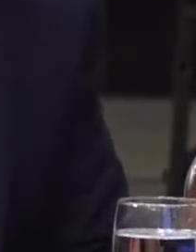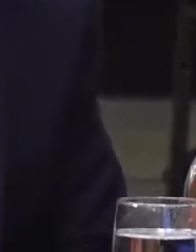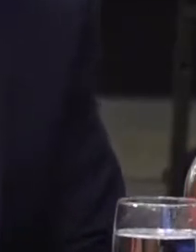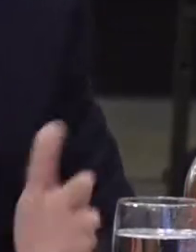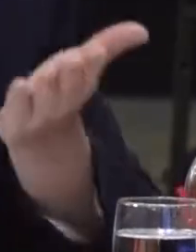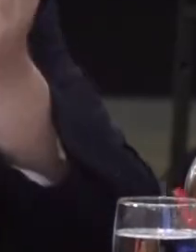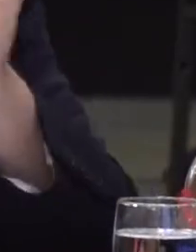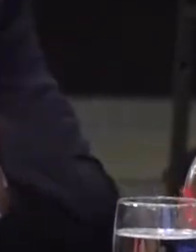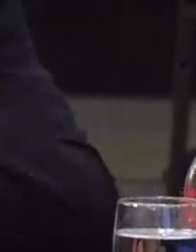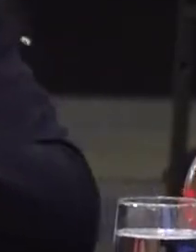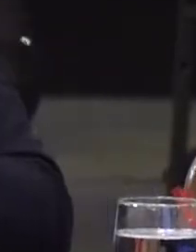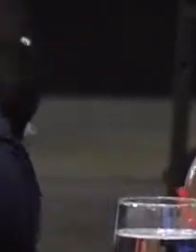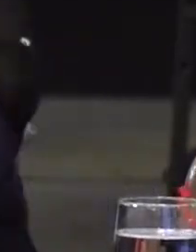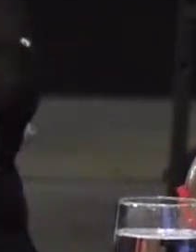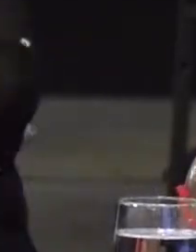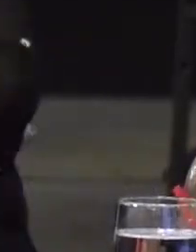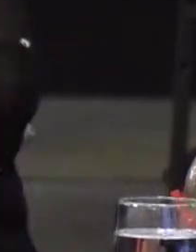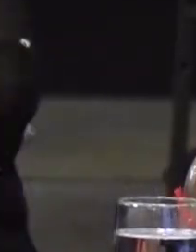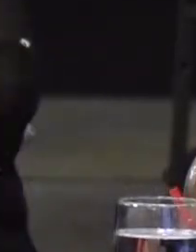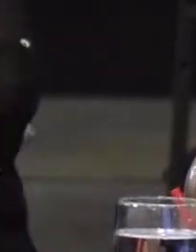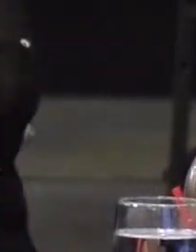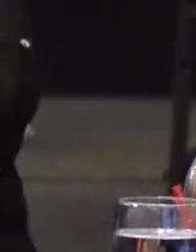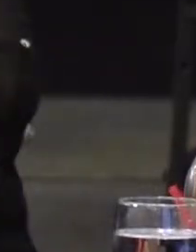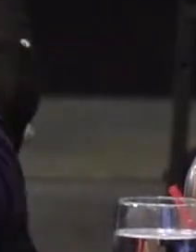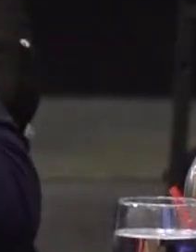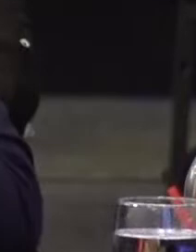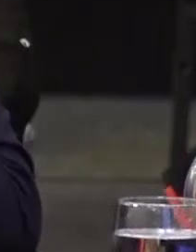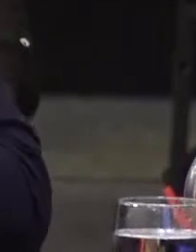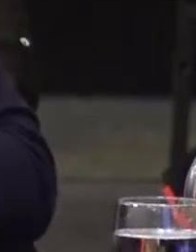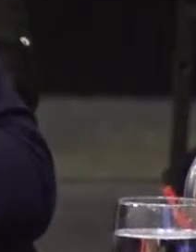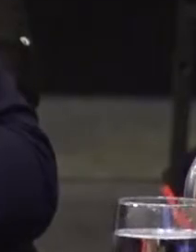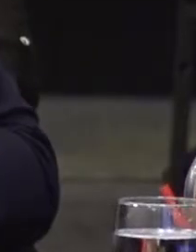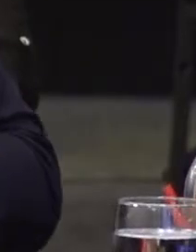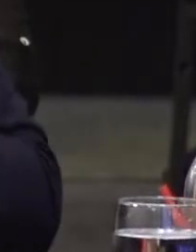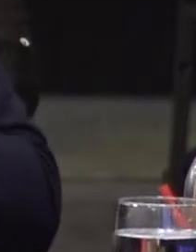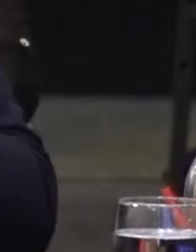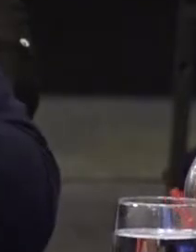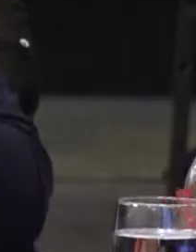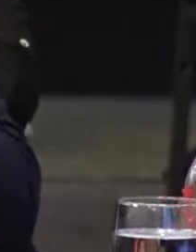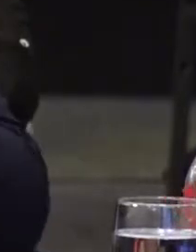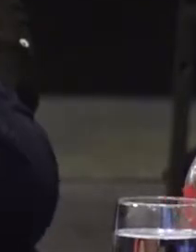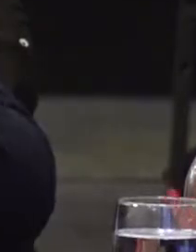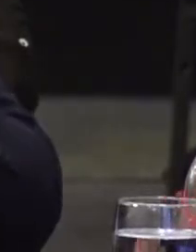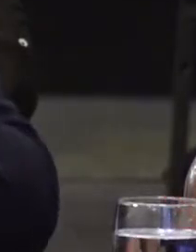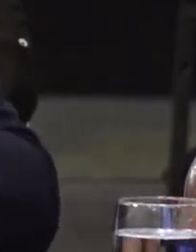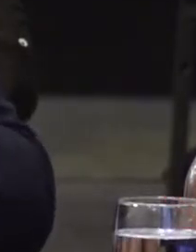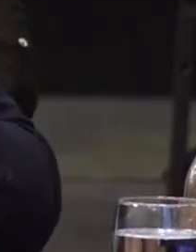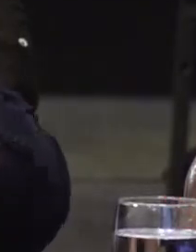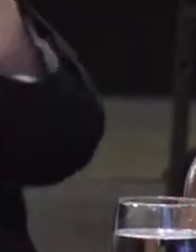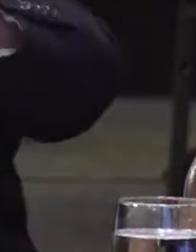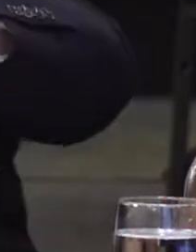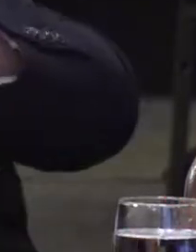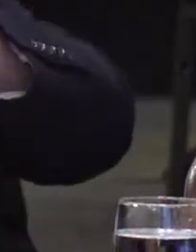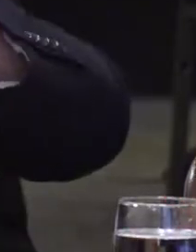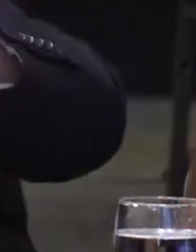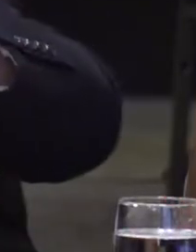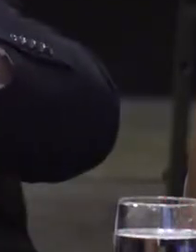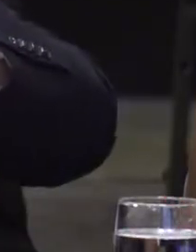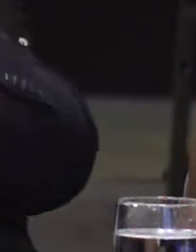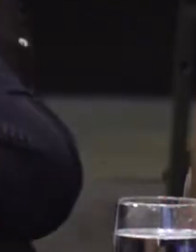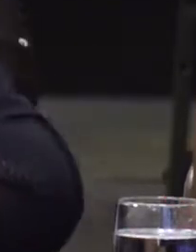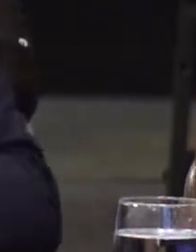esas filas. Precisamente por el tema de la discriminación, por el tema de las barreras. El Estado está fiscalizando a las empresas